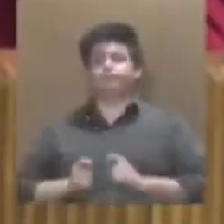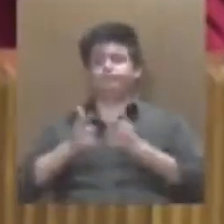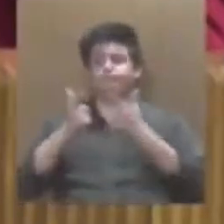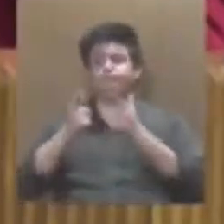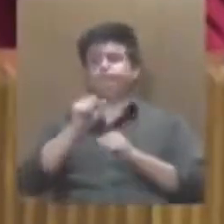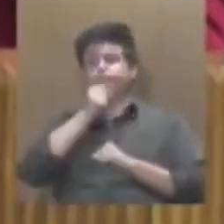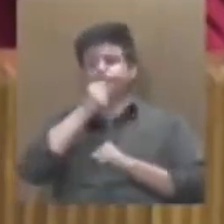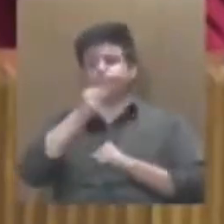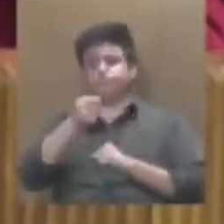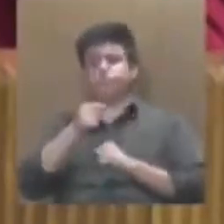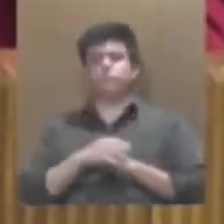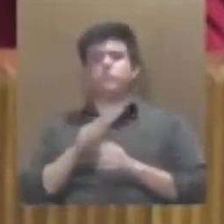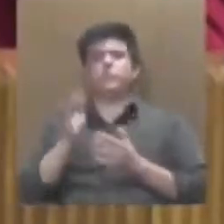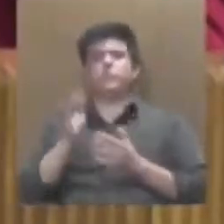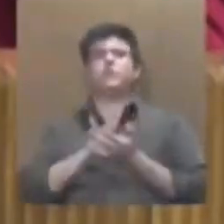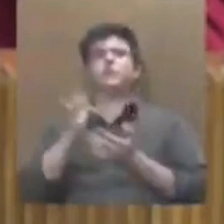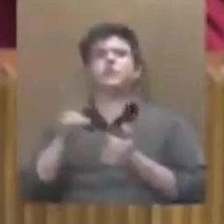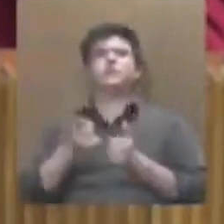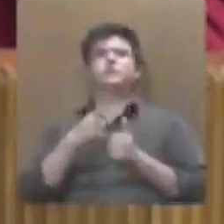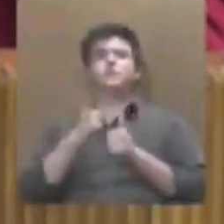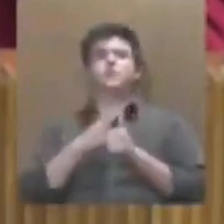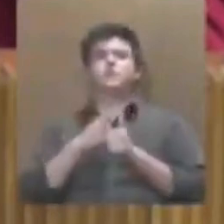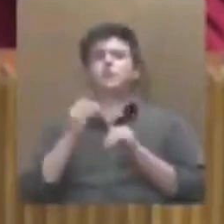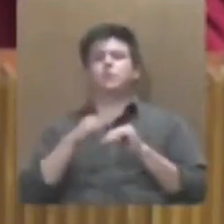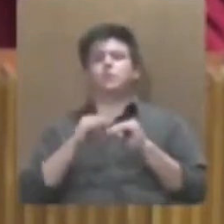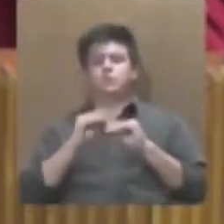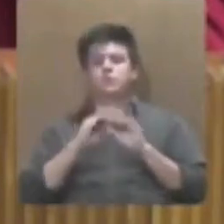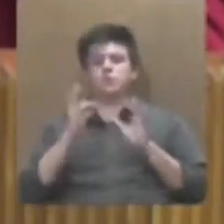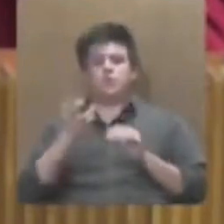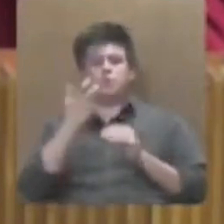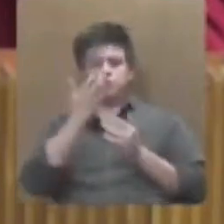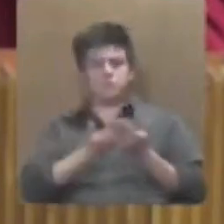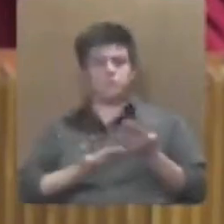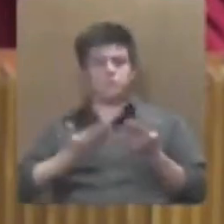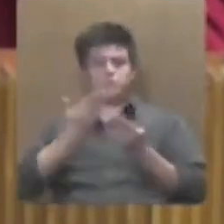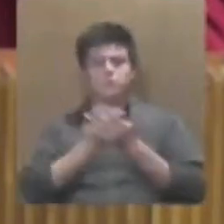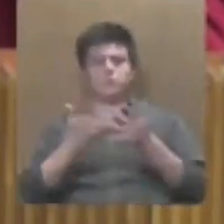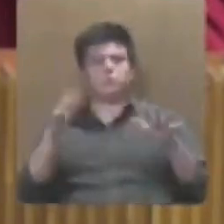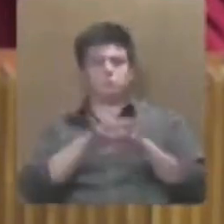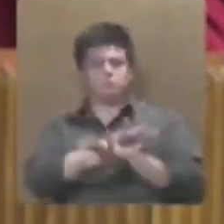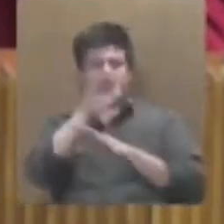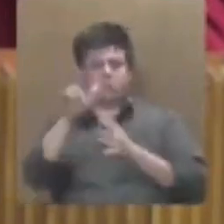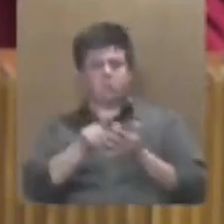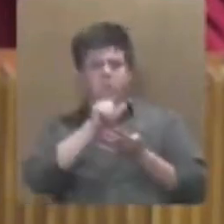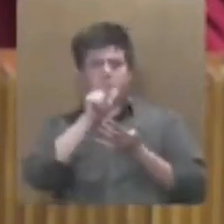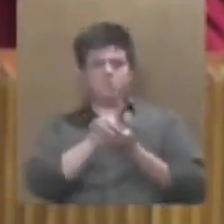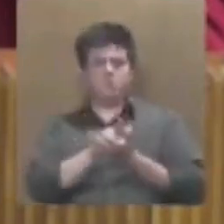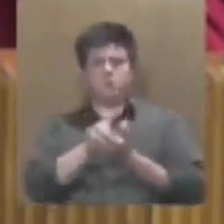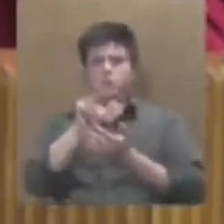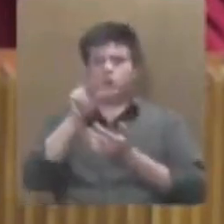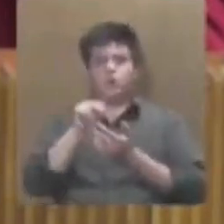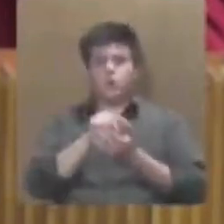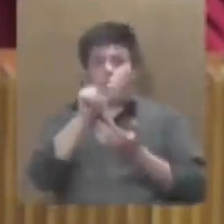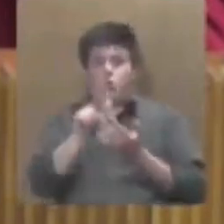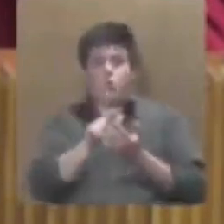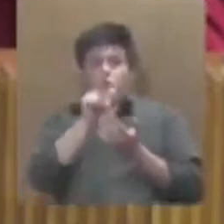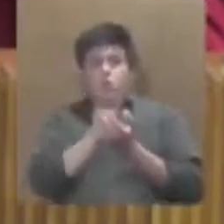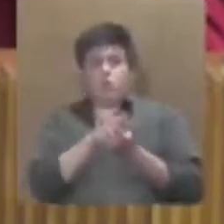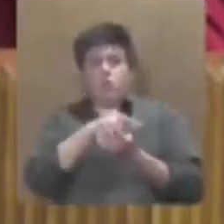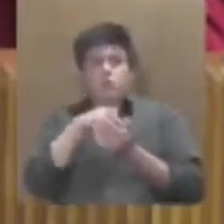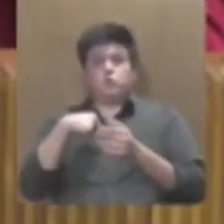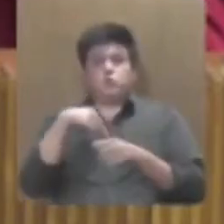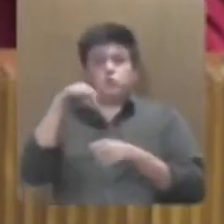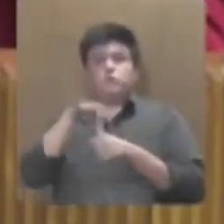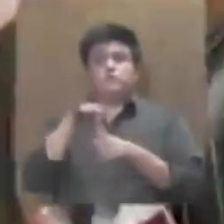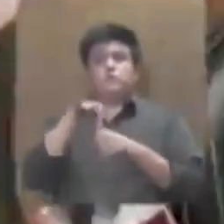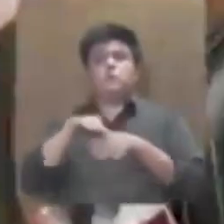la curva del diputado gracias bueno primero hay que aclarar que por eso se está planteando una reforma constitucional no es una ley lo que se va a votar